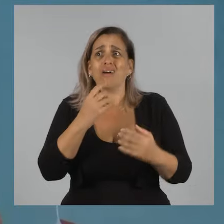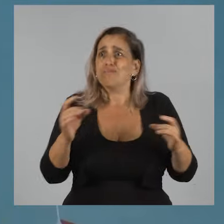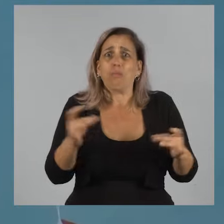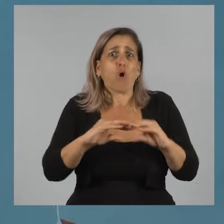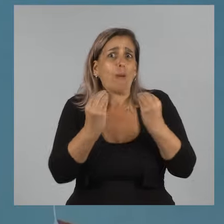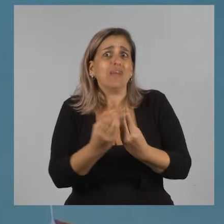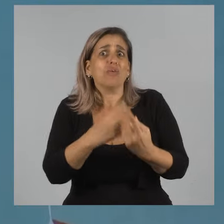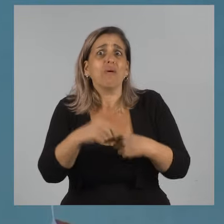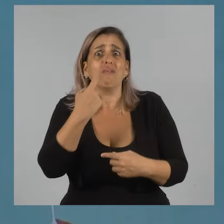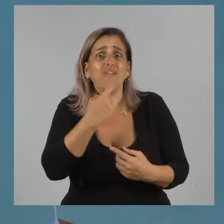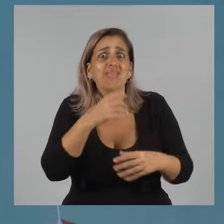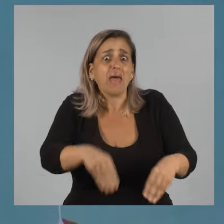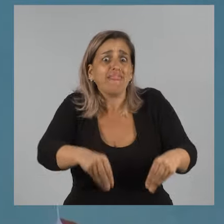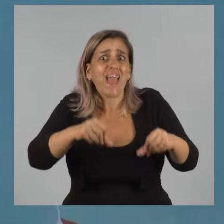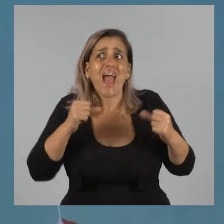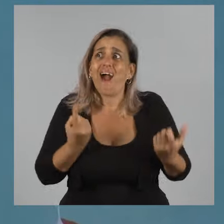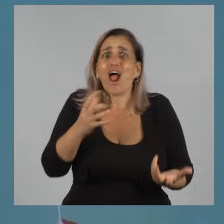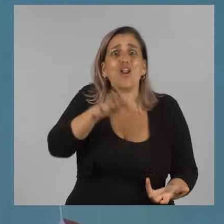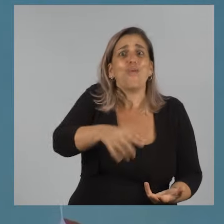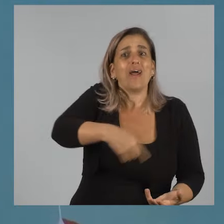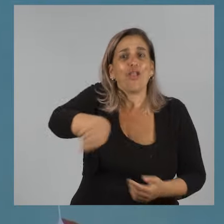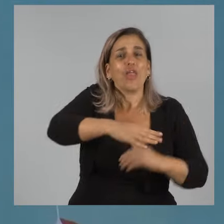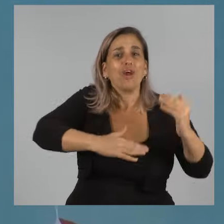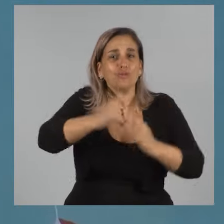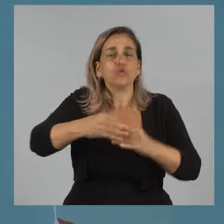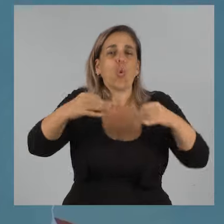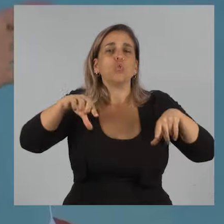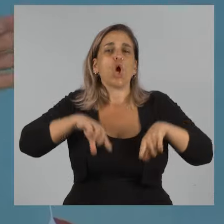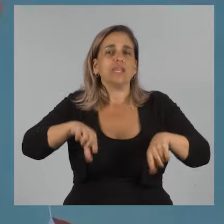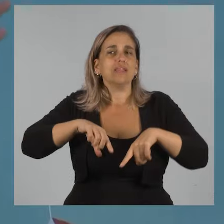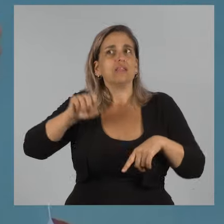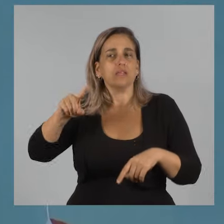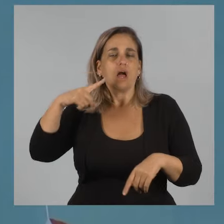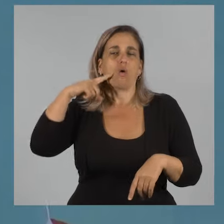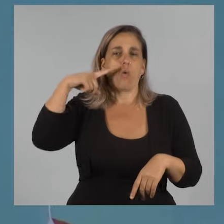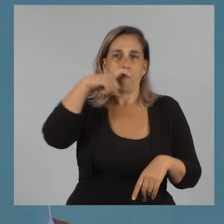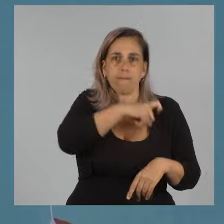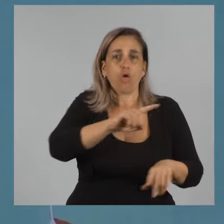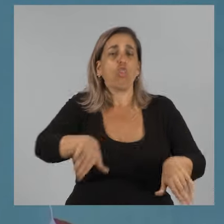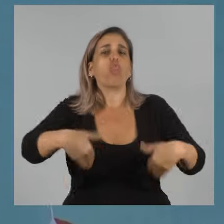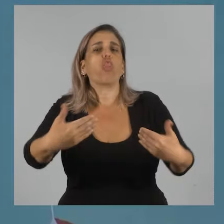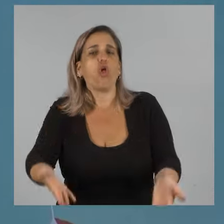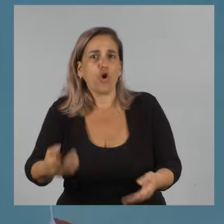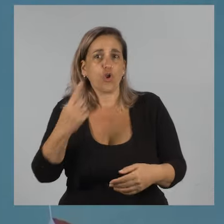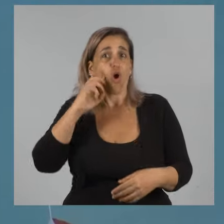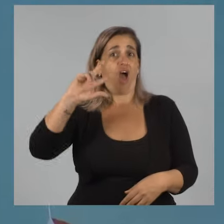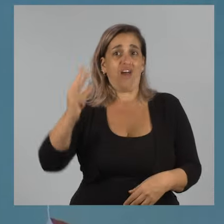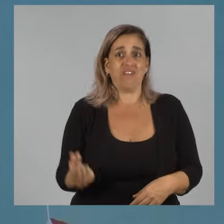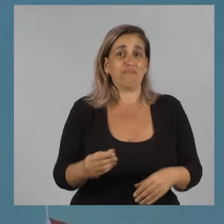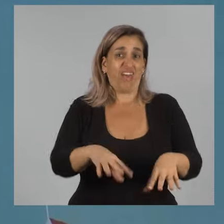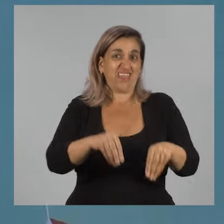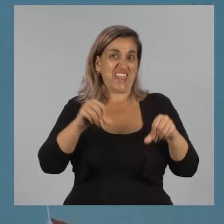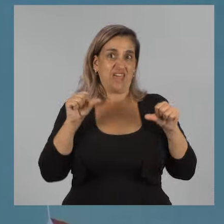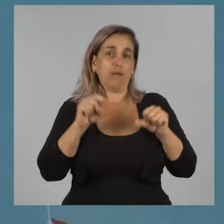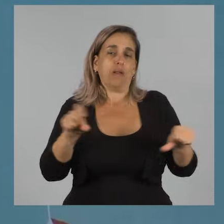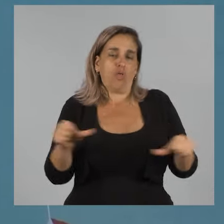terreno. Y el intendente de Tacuarembó donó terreno de la intendencia para la ANEP para que se